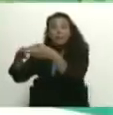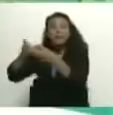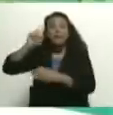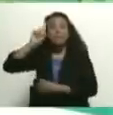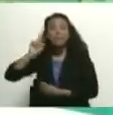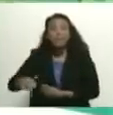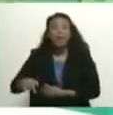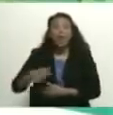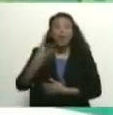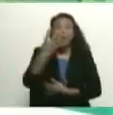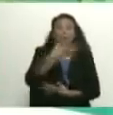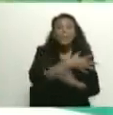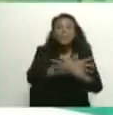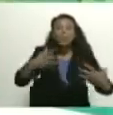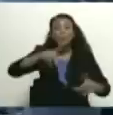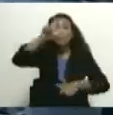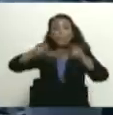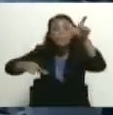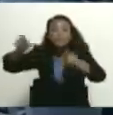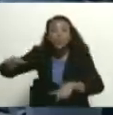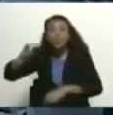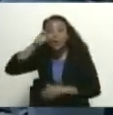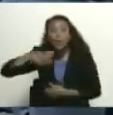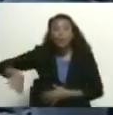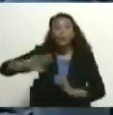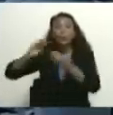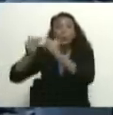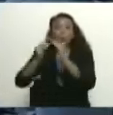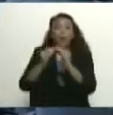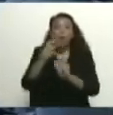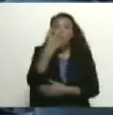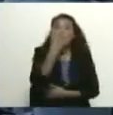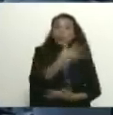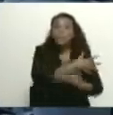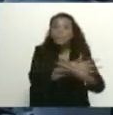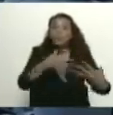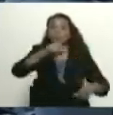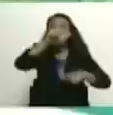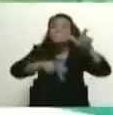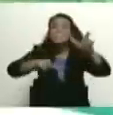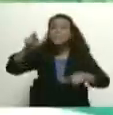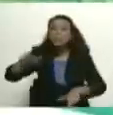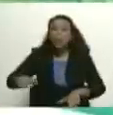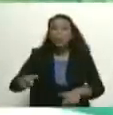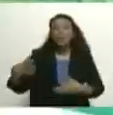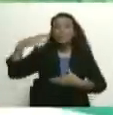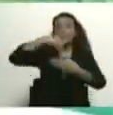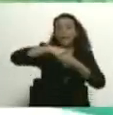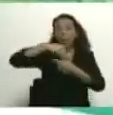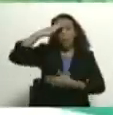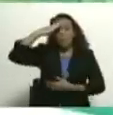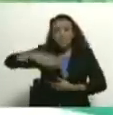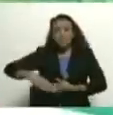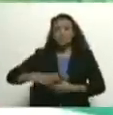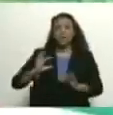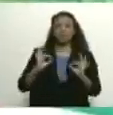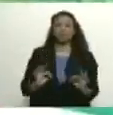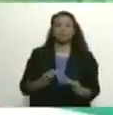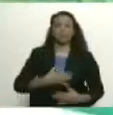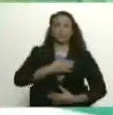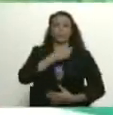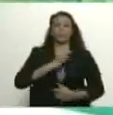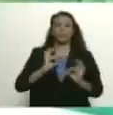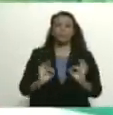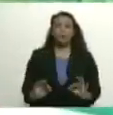millones de milicianos y milicianas. Además, les digo, a los 4 millones de milicianos y milicianas. Están activados en el